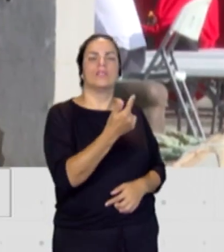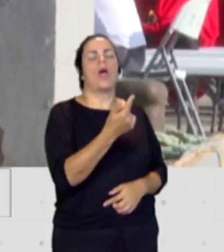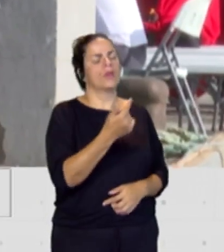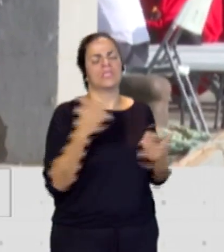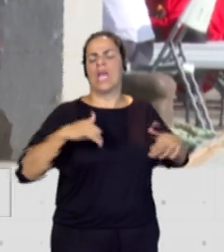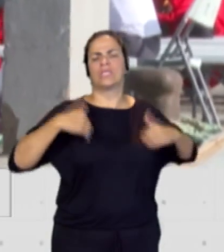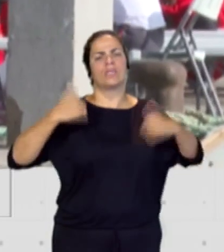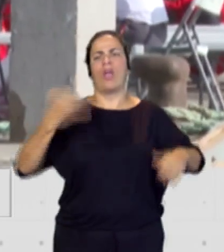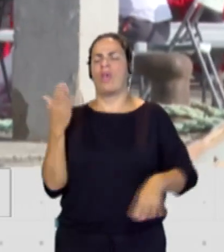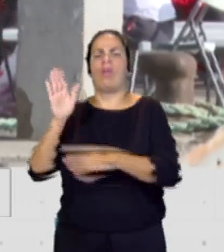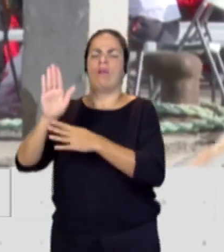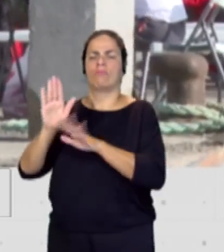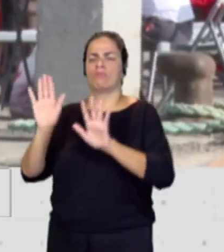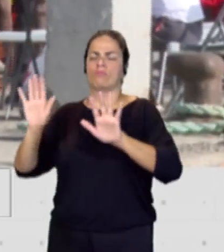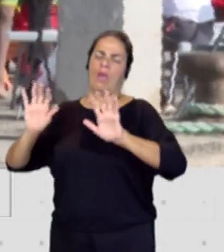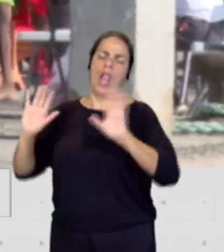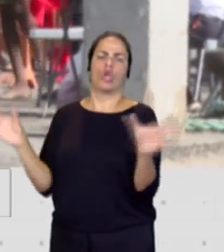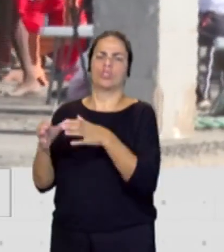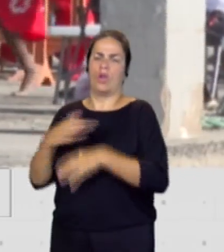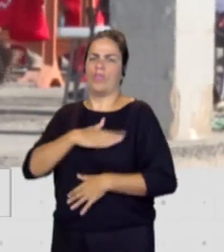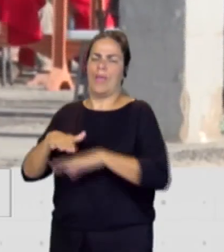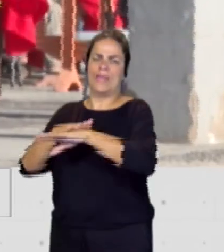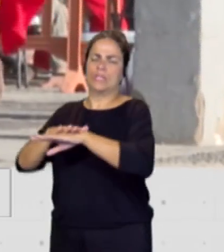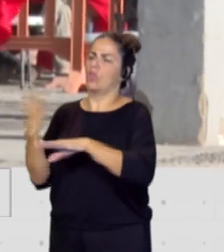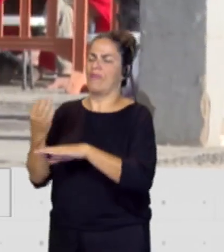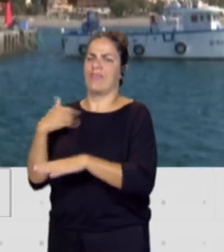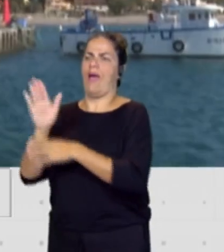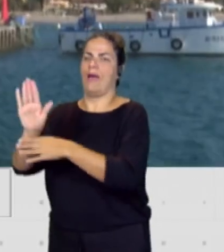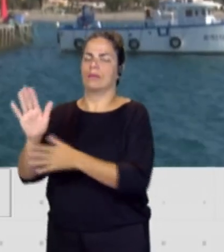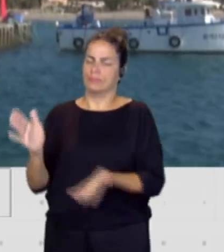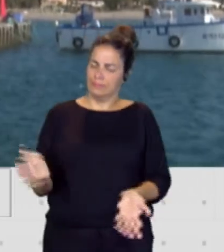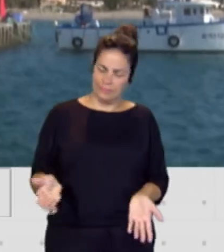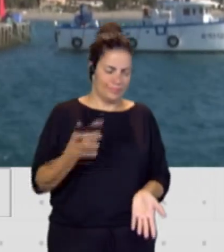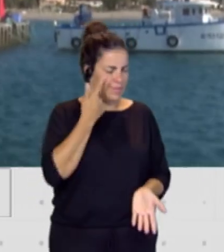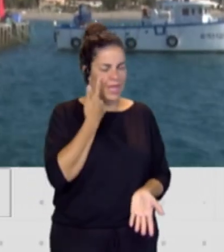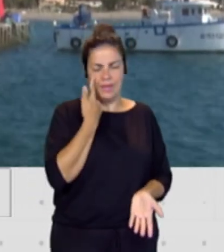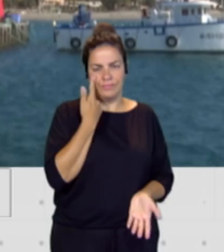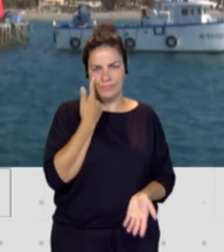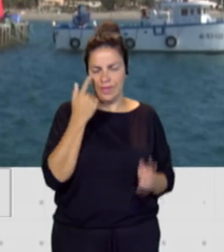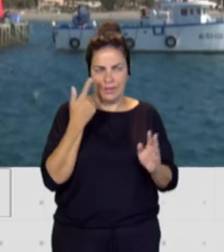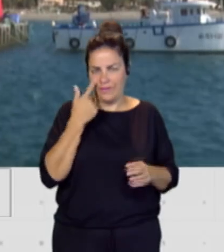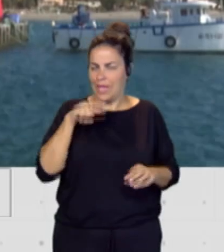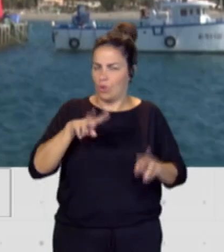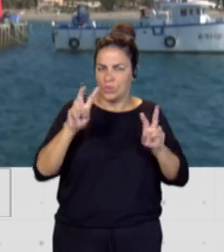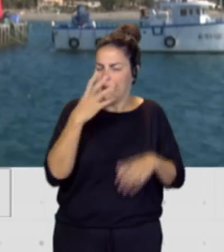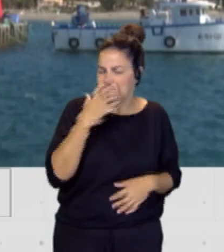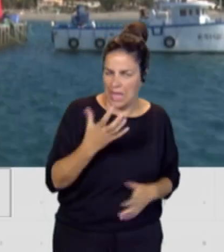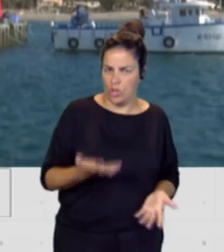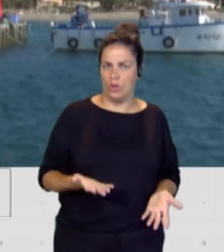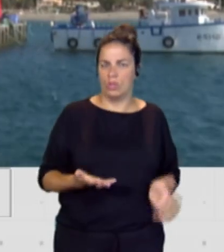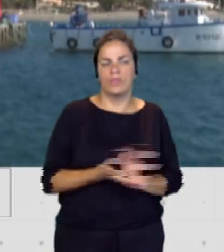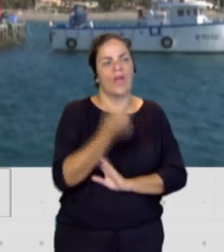inmediatamente al Consejo de Ministros no, mira, esto es una cuestión lo suficientemente seria como para que él se